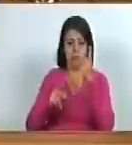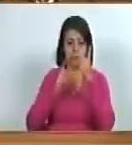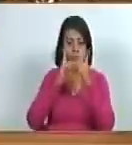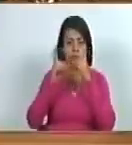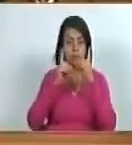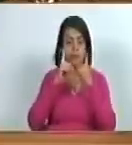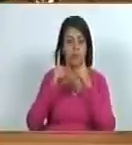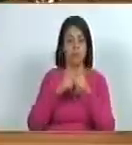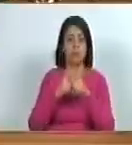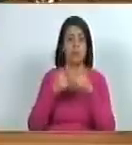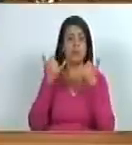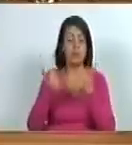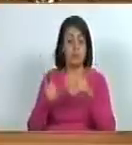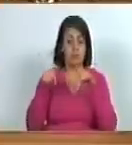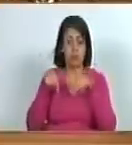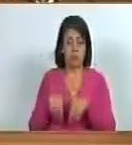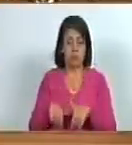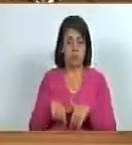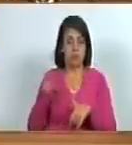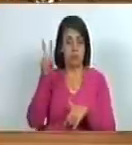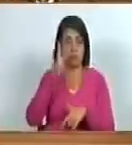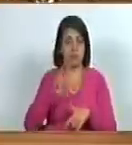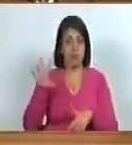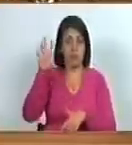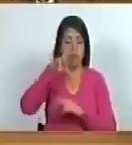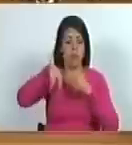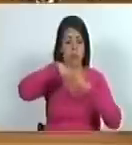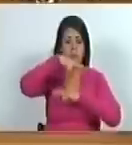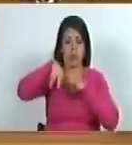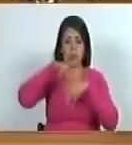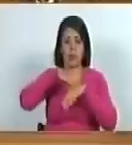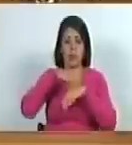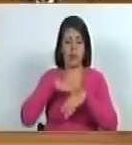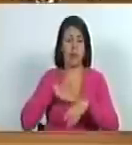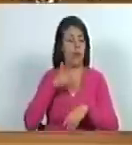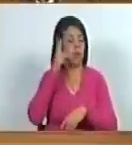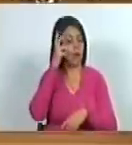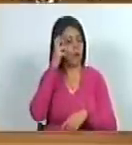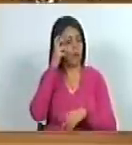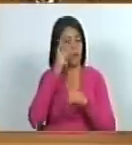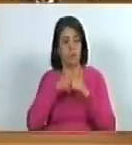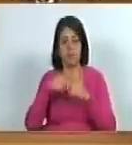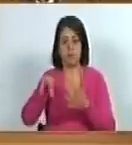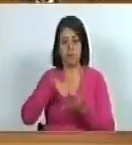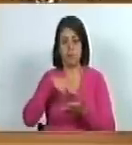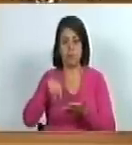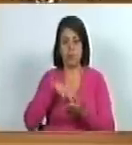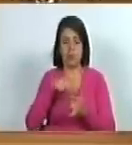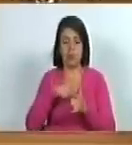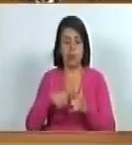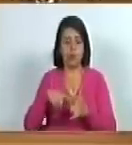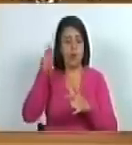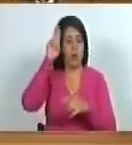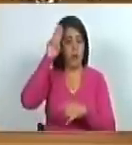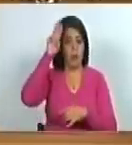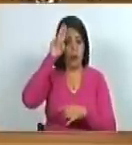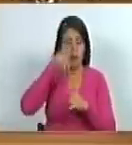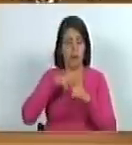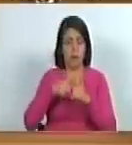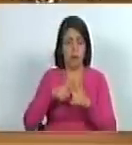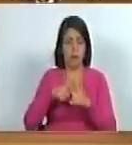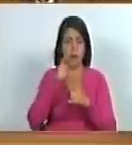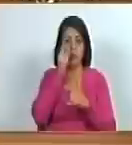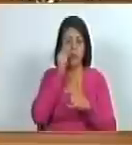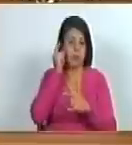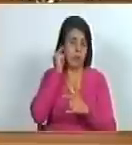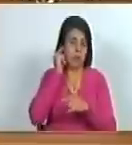discusión y le toca hoy a la Venezuela revolucionaria poder escuchar a los bailarines a los maestros a